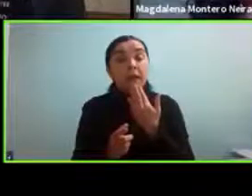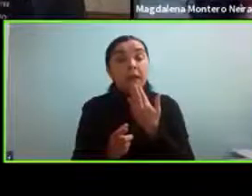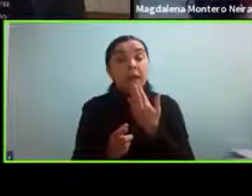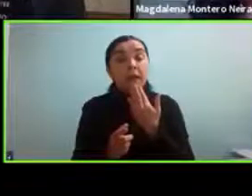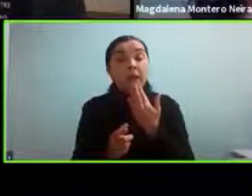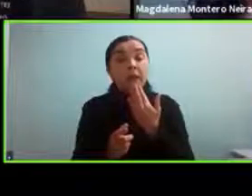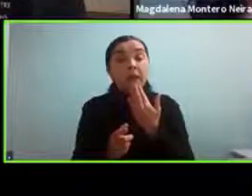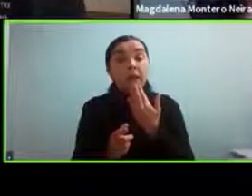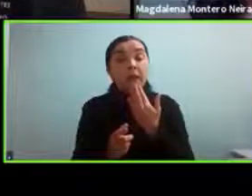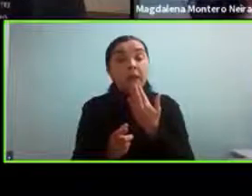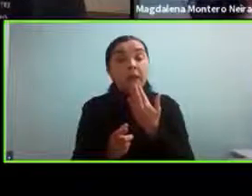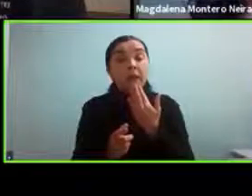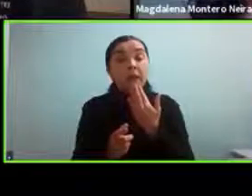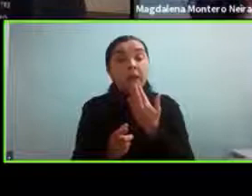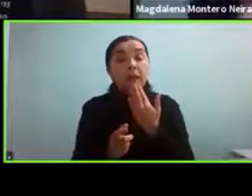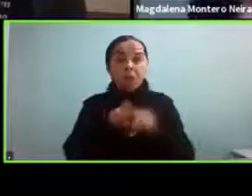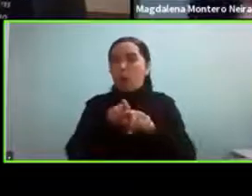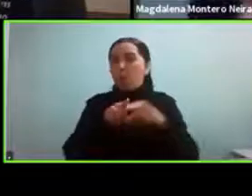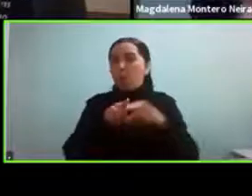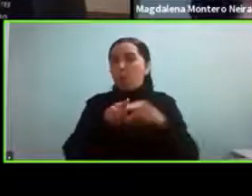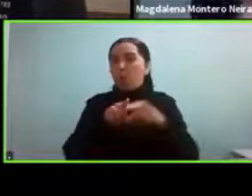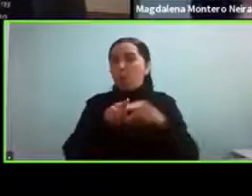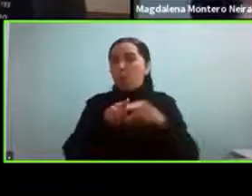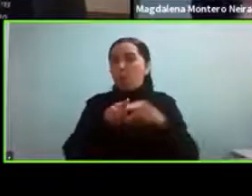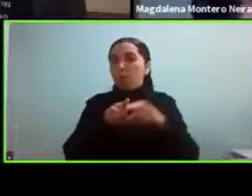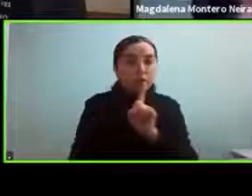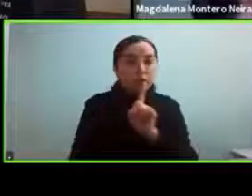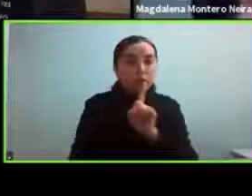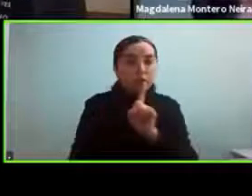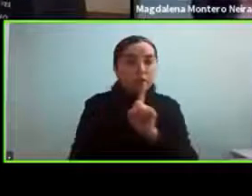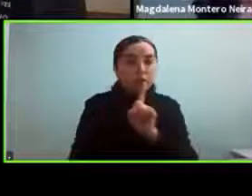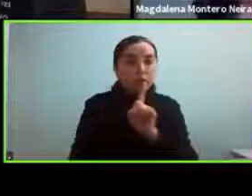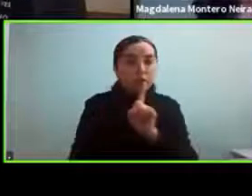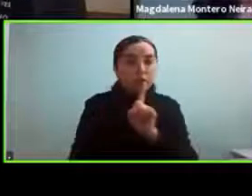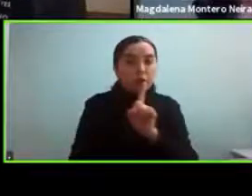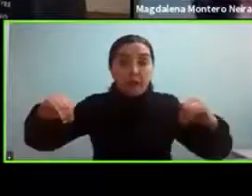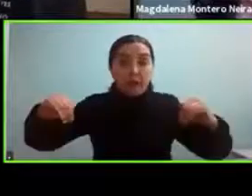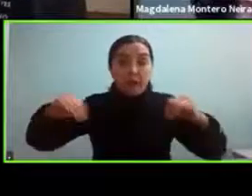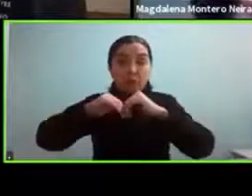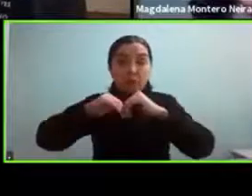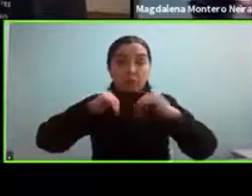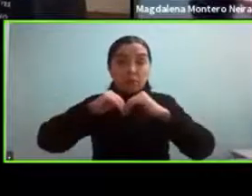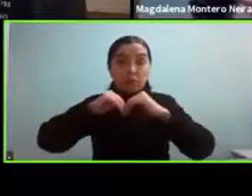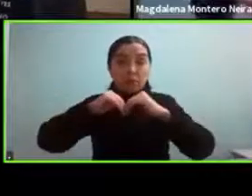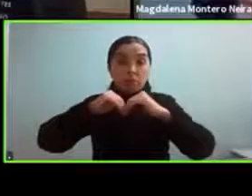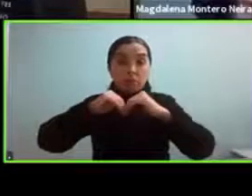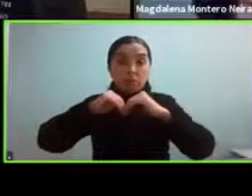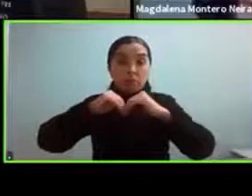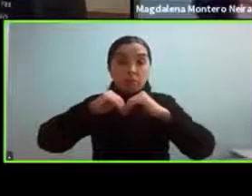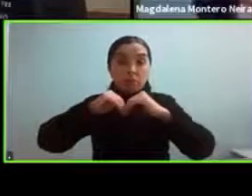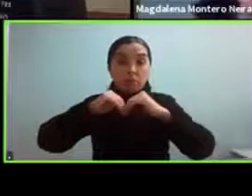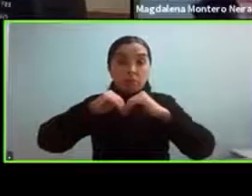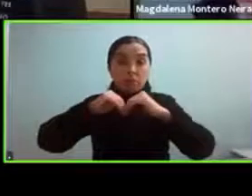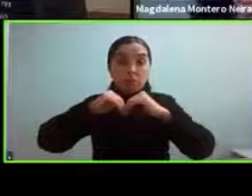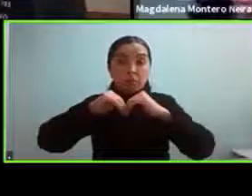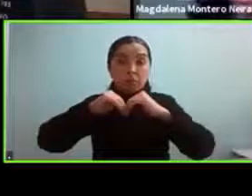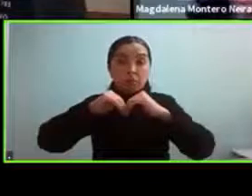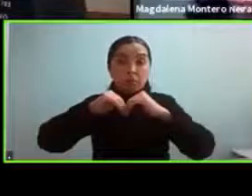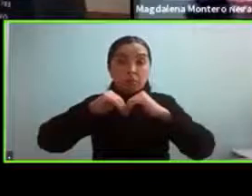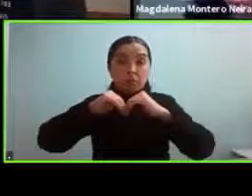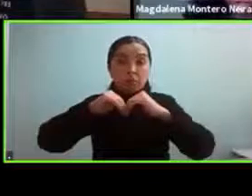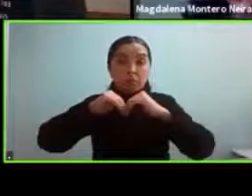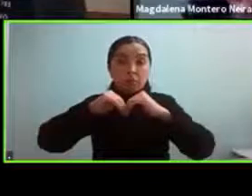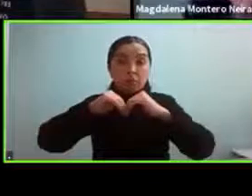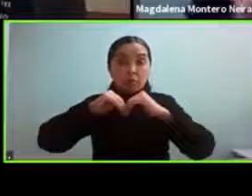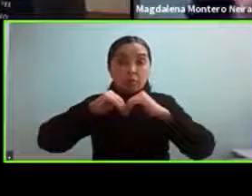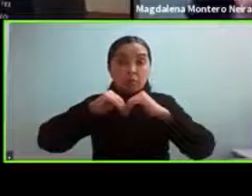con lo cual o sea vamos a separar en digamos algunas cuestiones que están relacionadas con desafíos